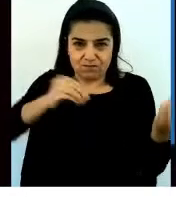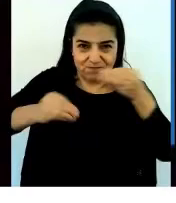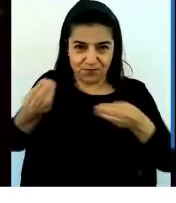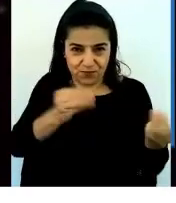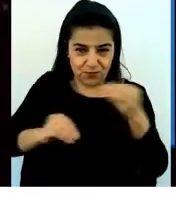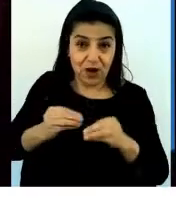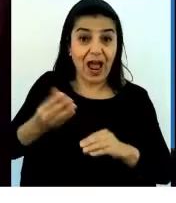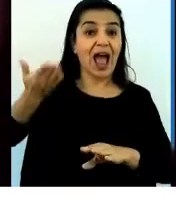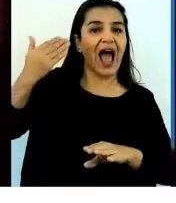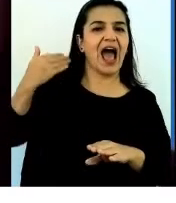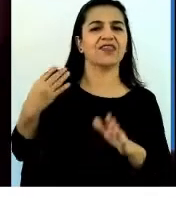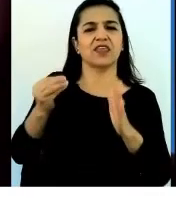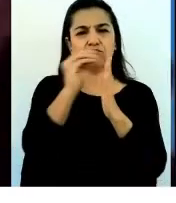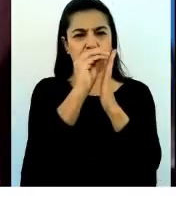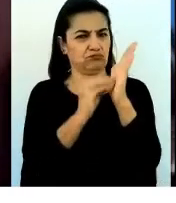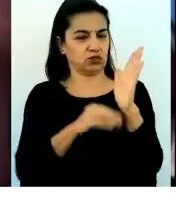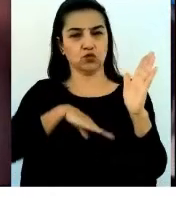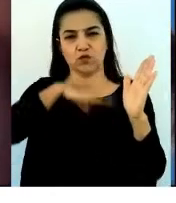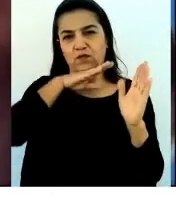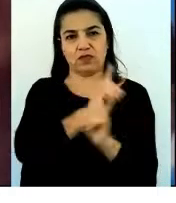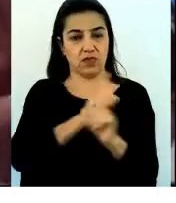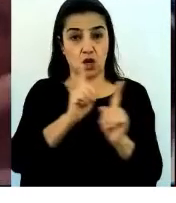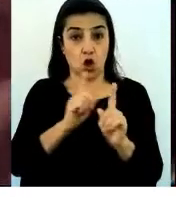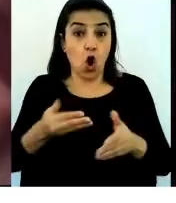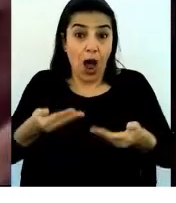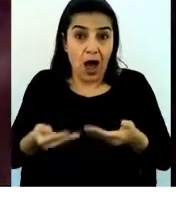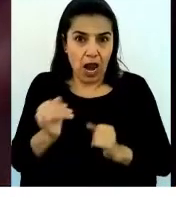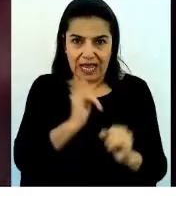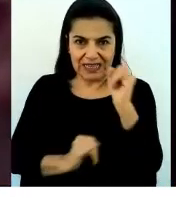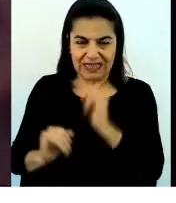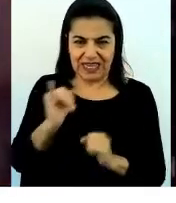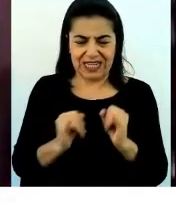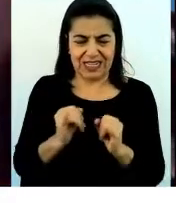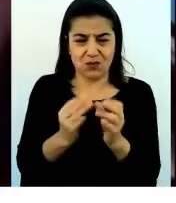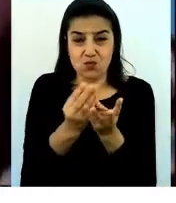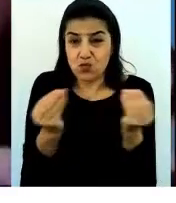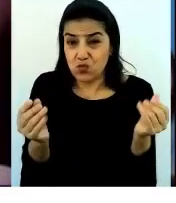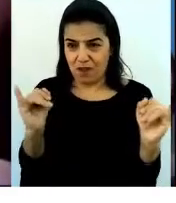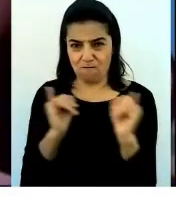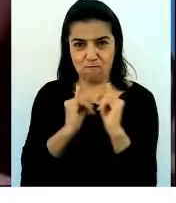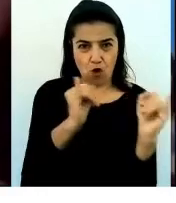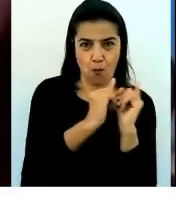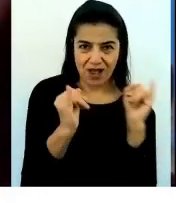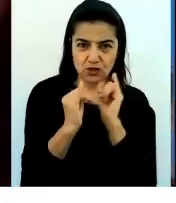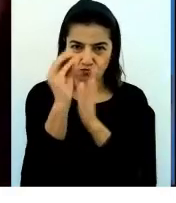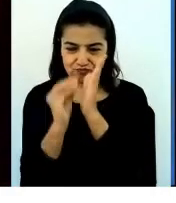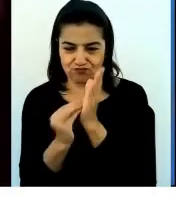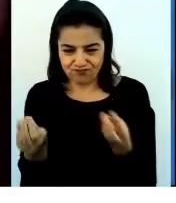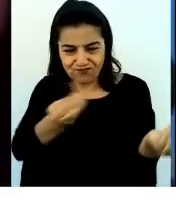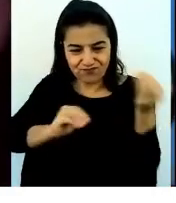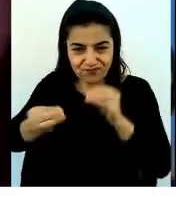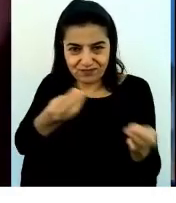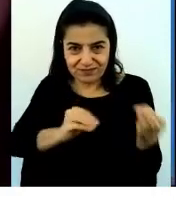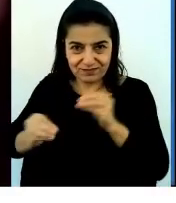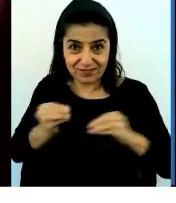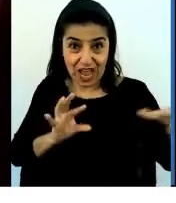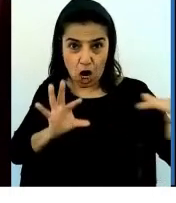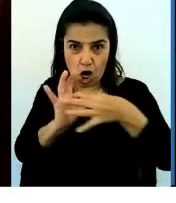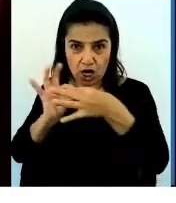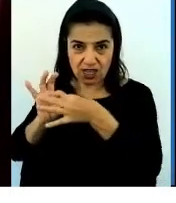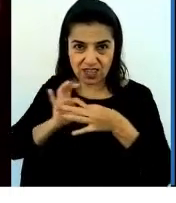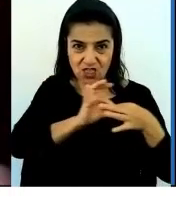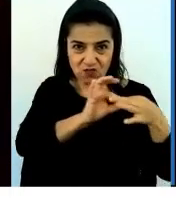datos, no suficiente, pero ahora tenemos muchísimos datos y podemos hacer una conexión